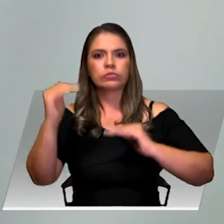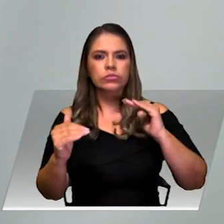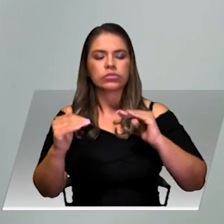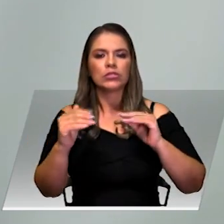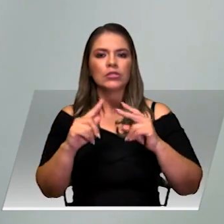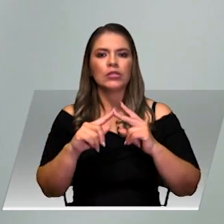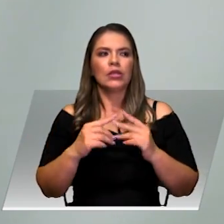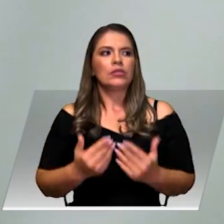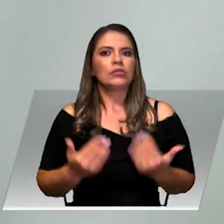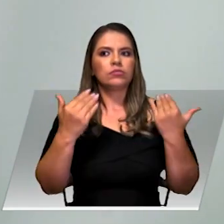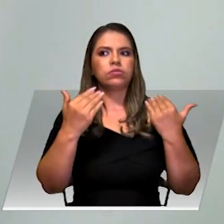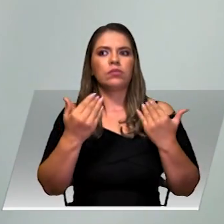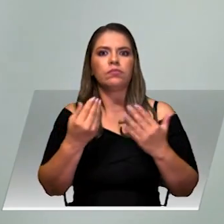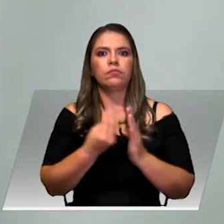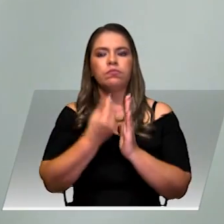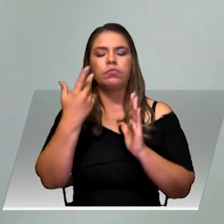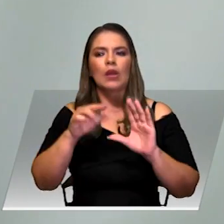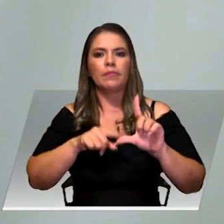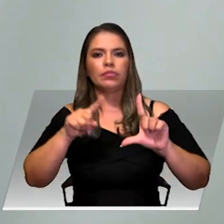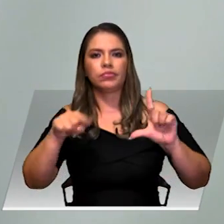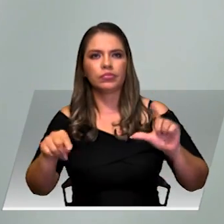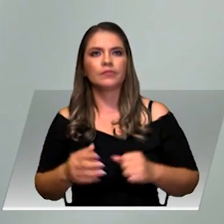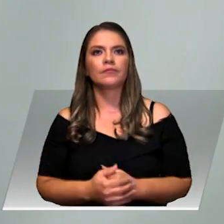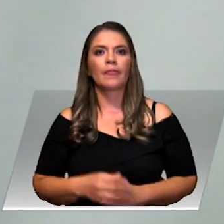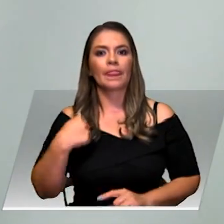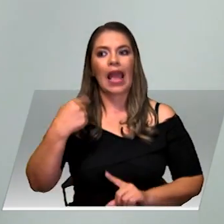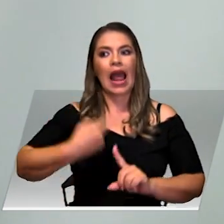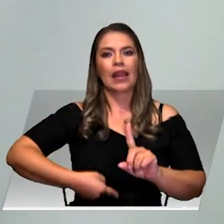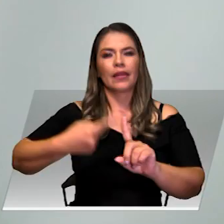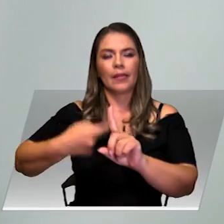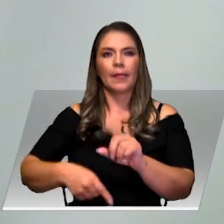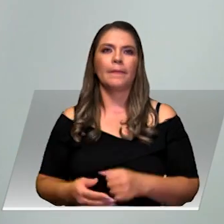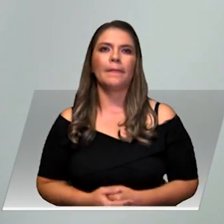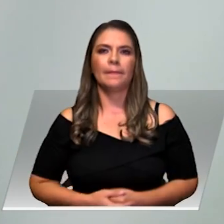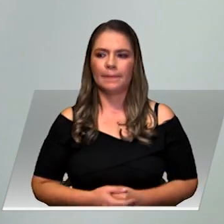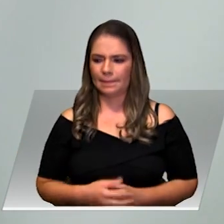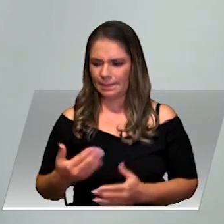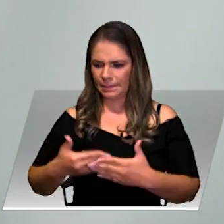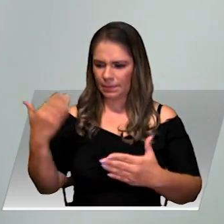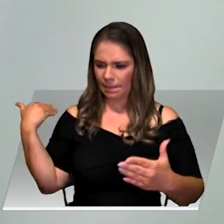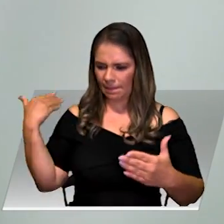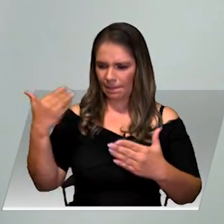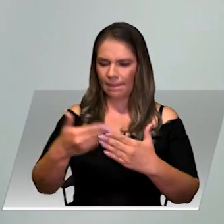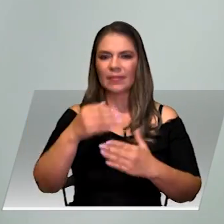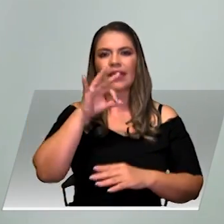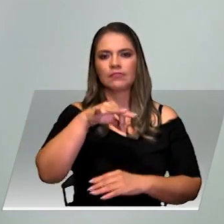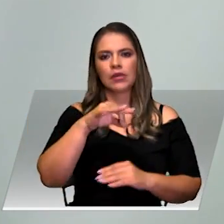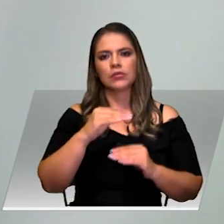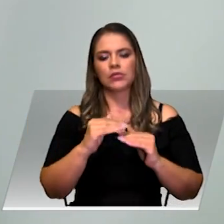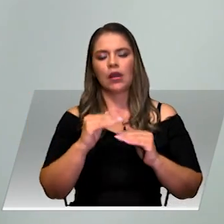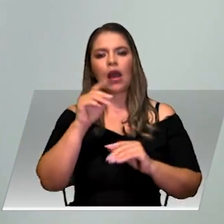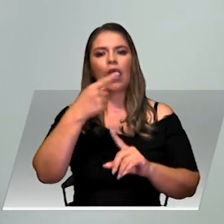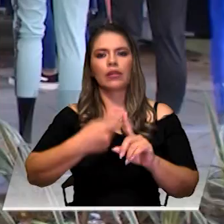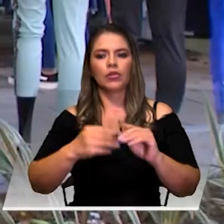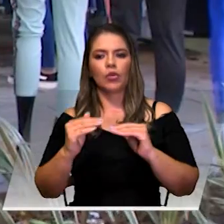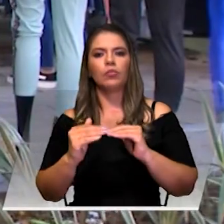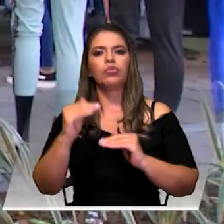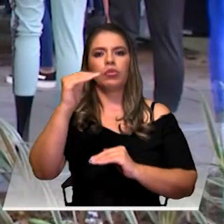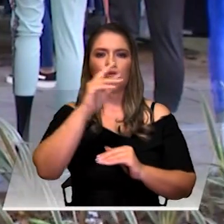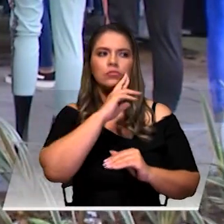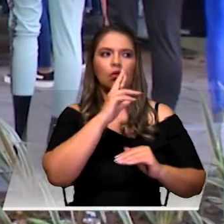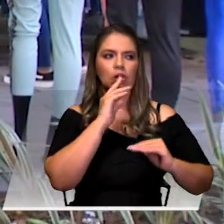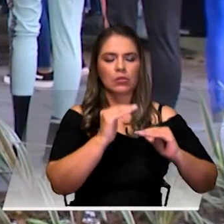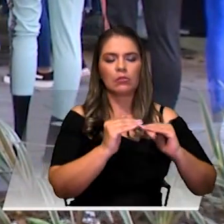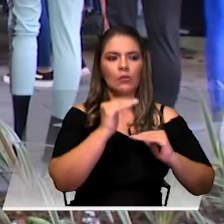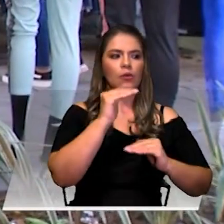También los arriendos, por primera vez en más o menos tres meses, aportaron positivamente a la inflación. De